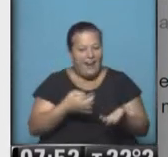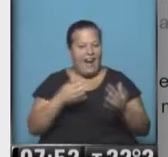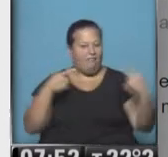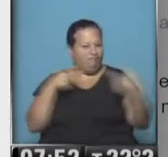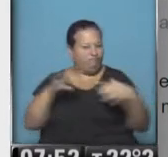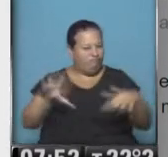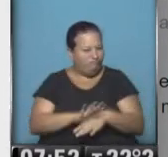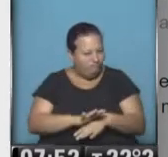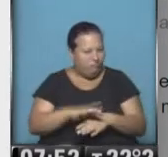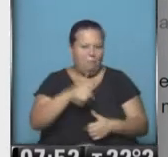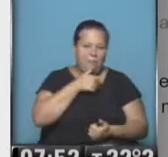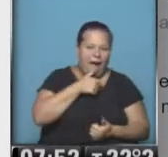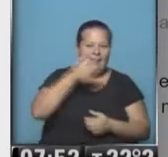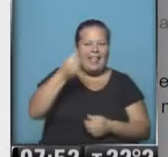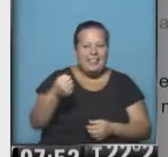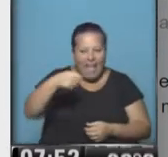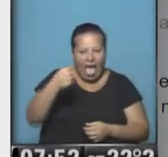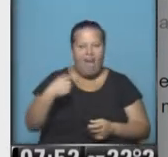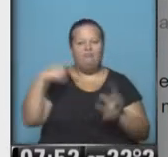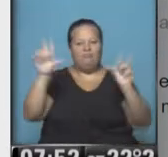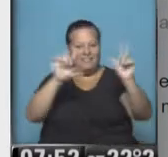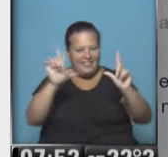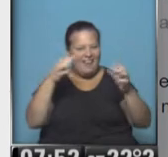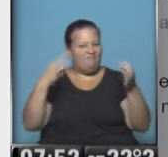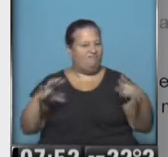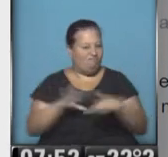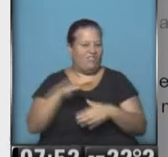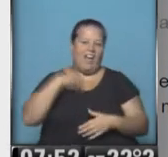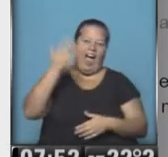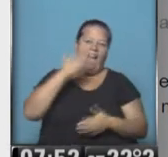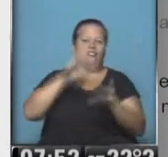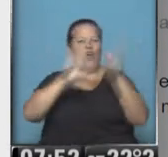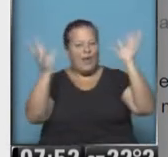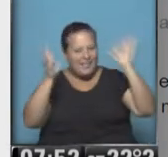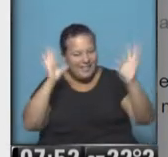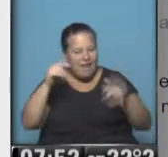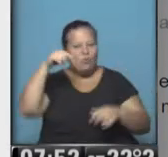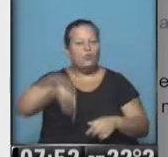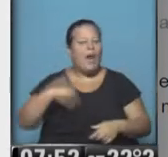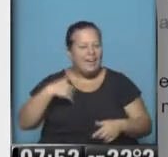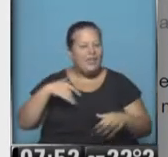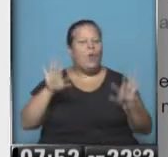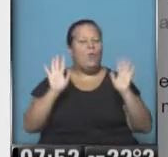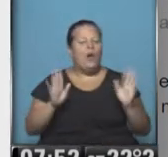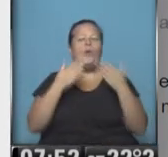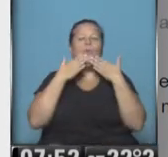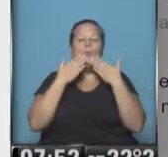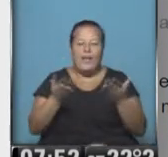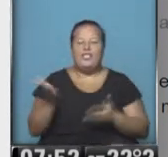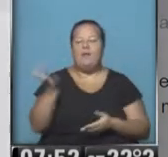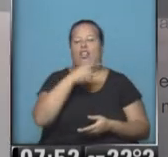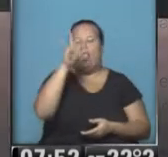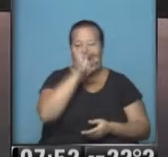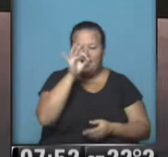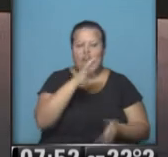composición bárbara, mate, termo y nosotros ahí atrás, yo hablando del pronóstico para el sur argentino. Bueno, un beso enorme para todos los